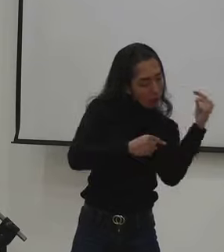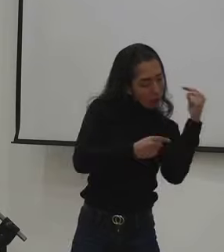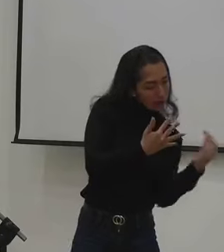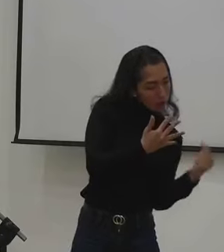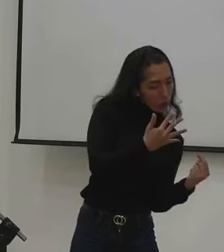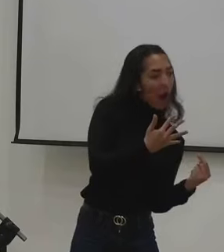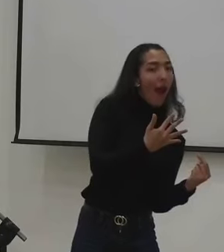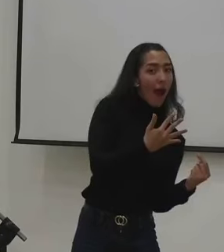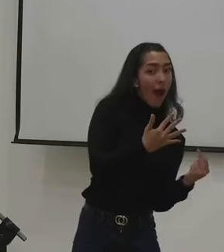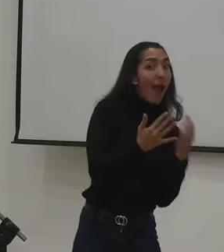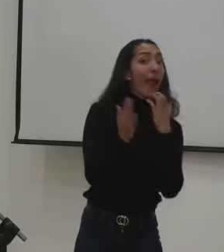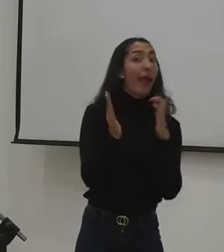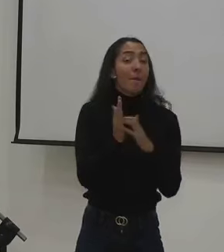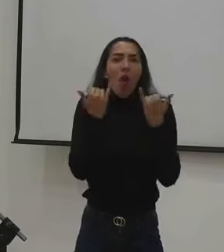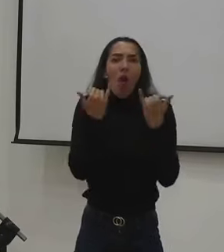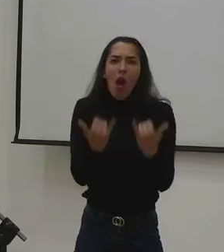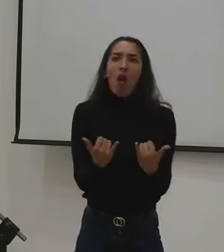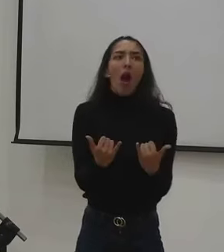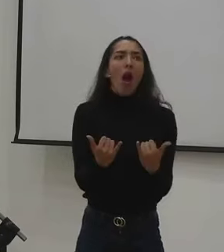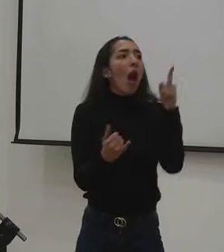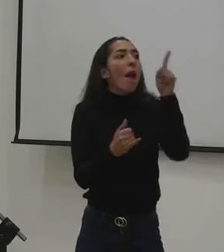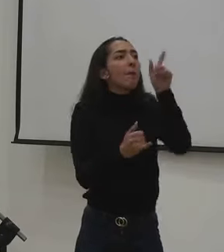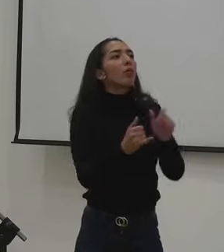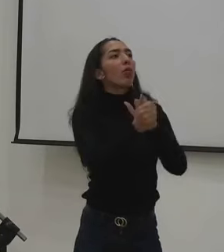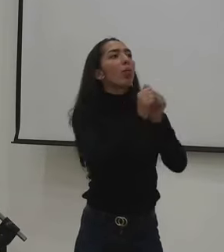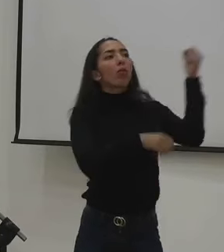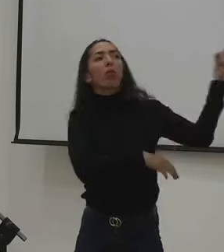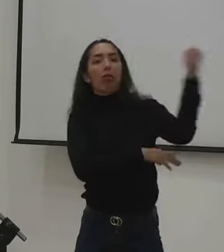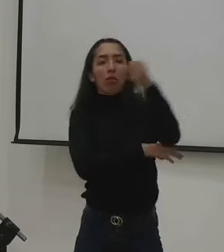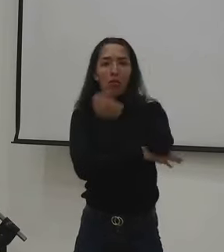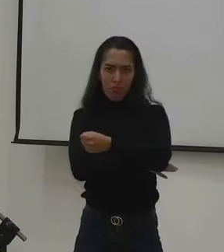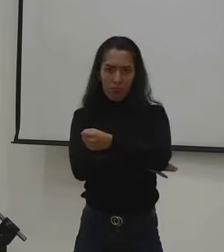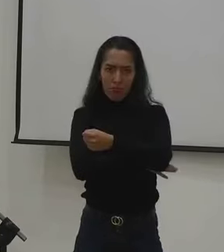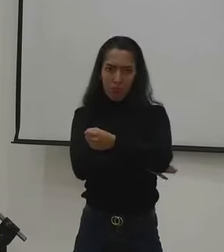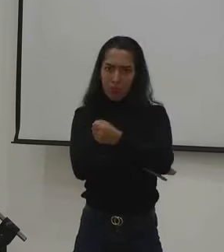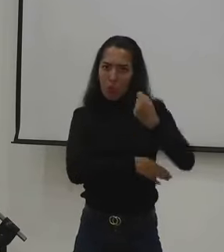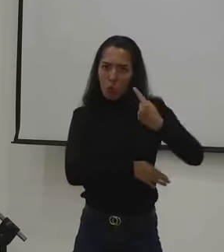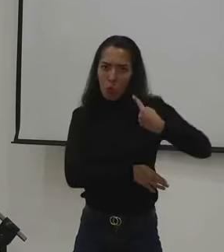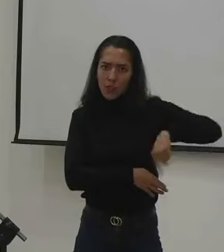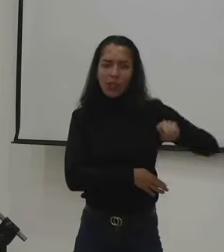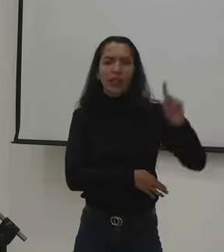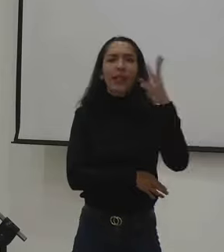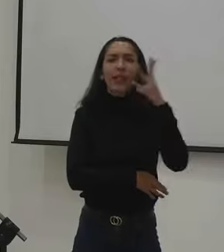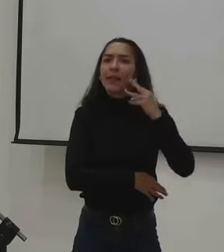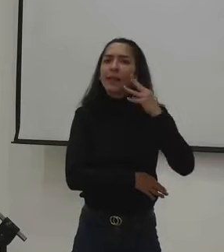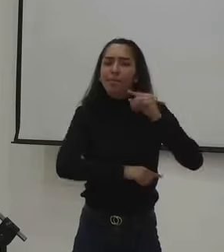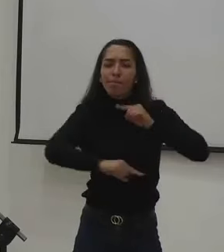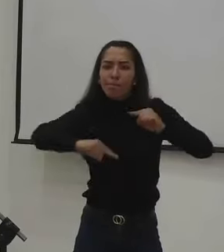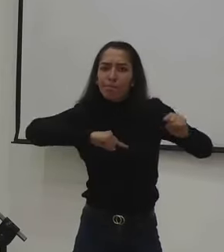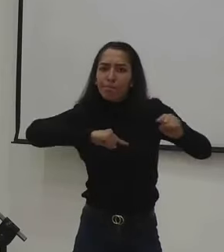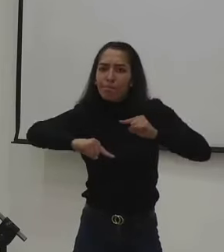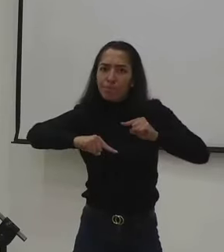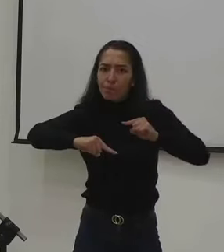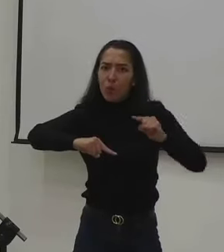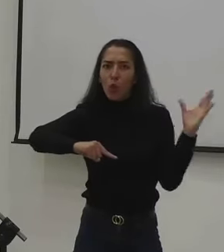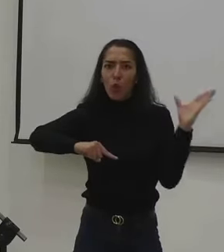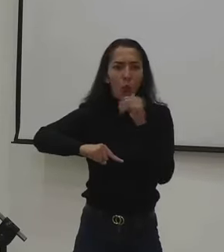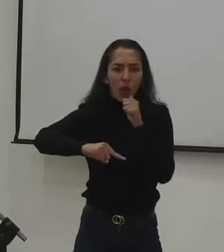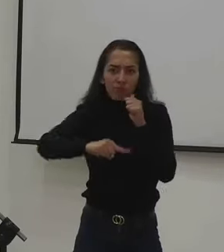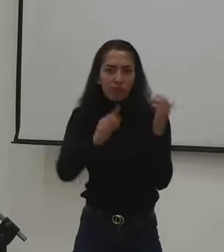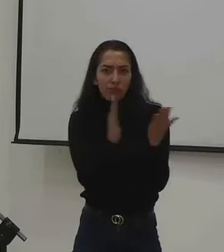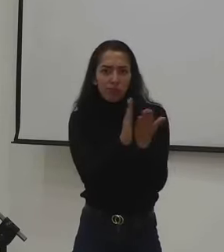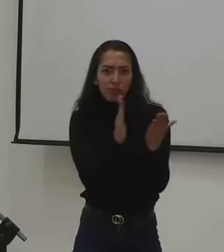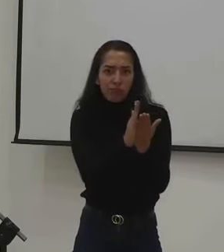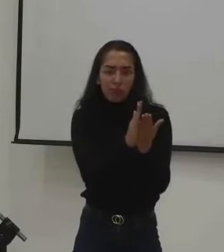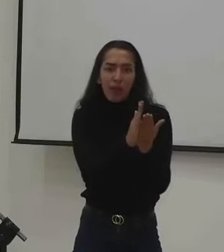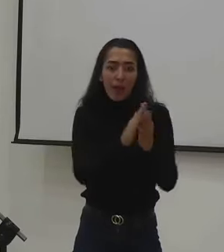quienes cuenten con capacitación en deporte y afines, pero son profesionales que no tienen que ver con la dirección de un organismo